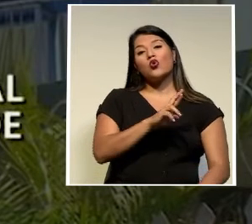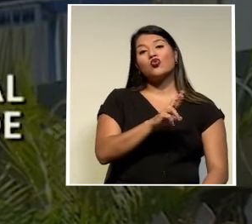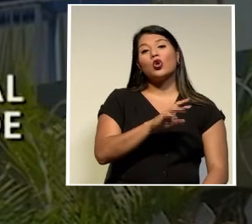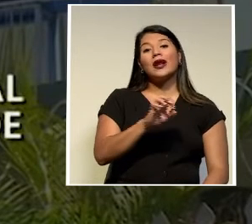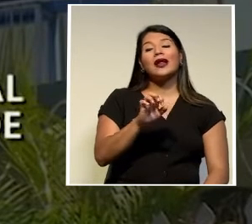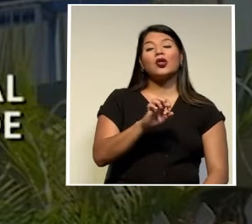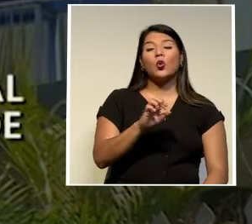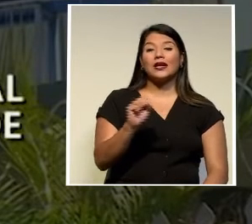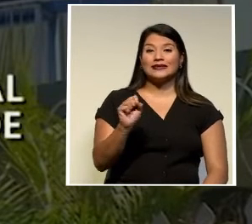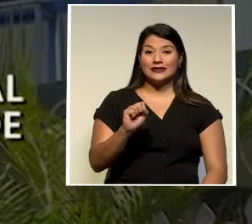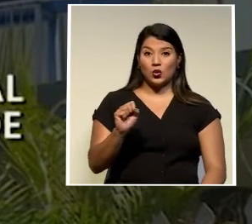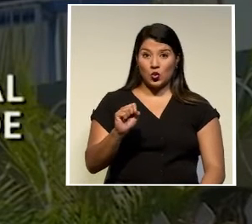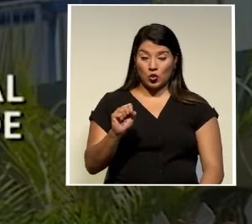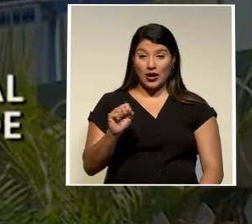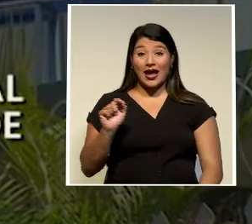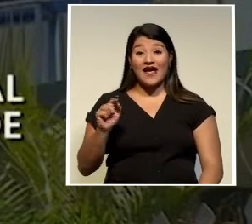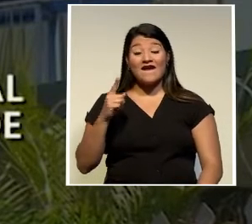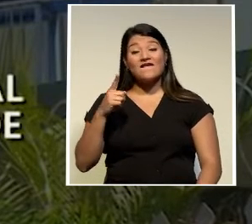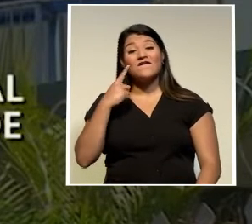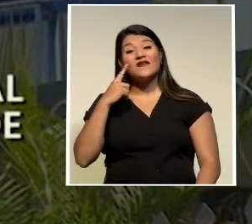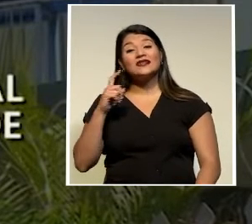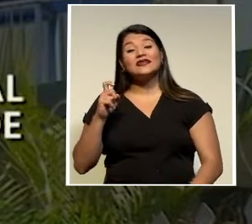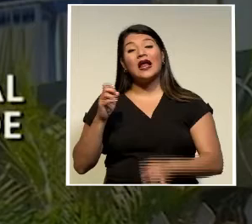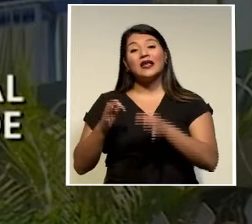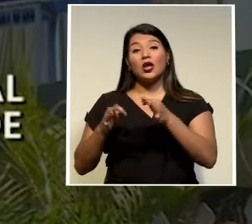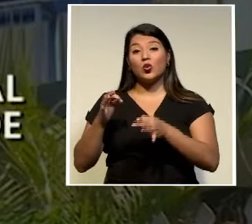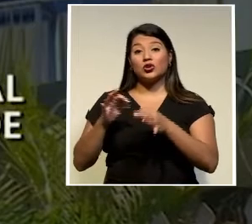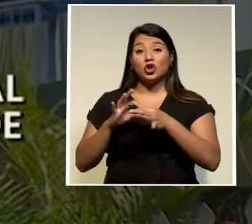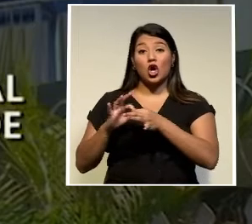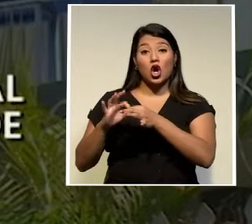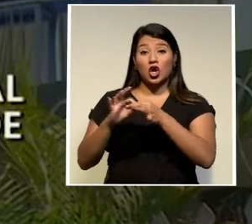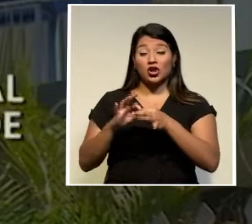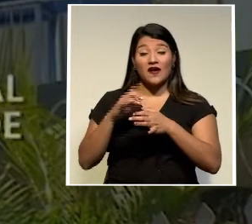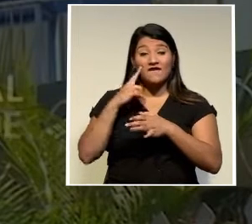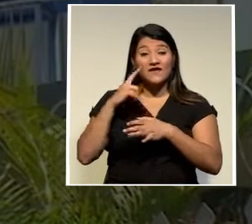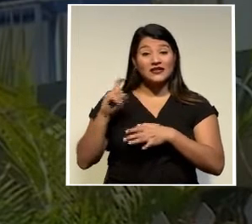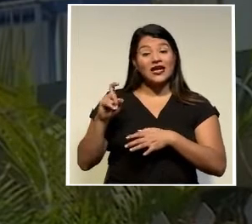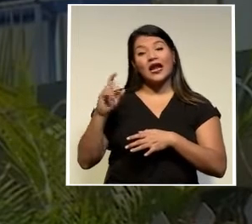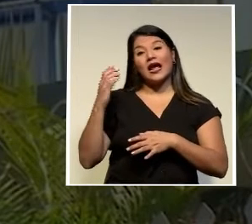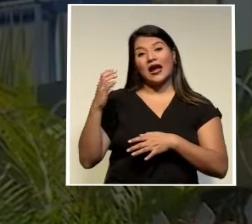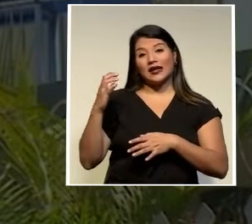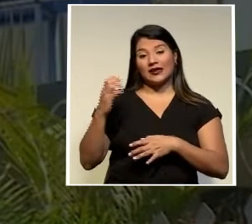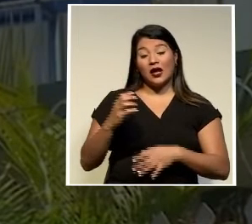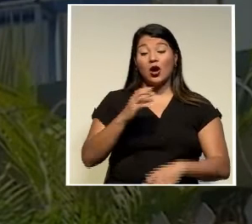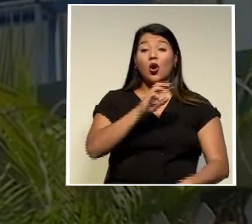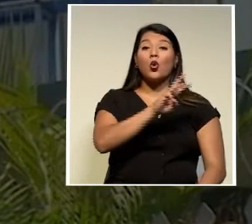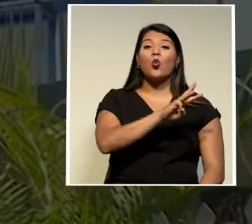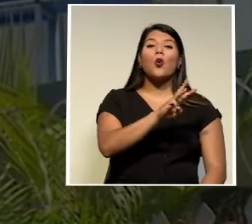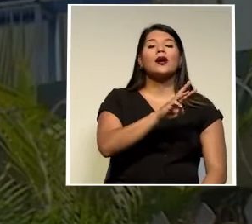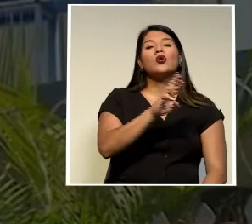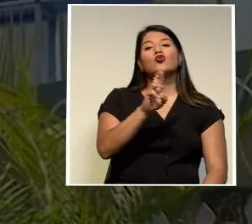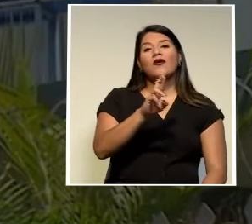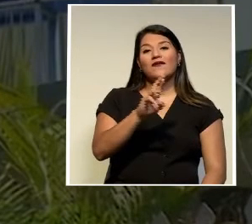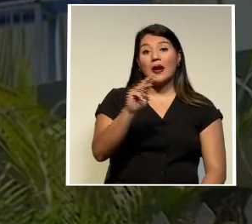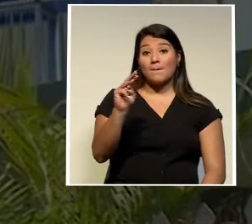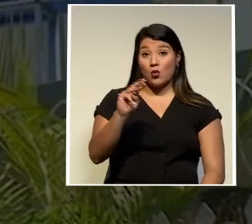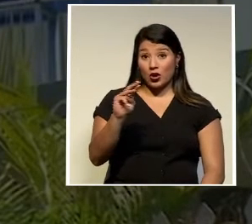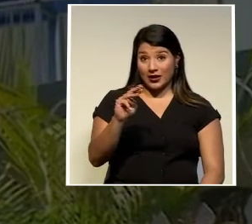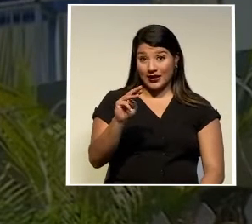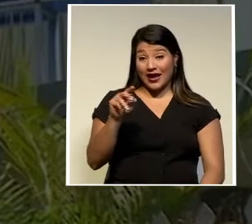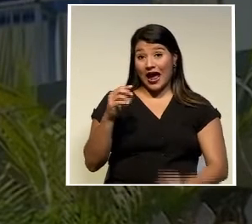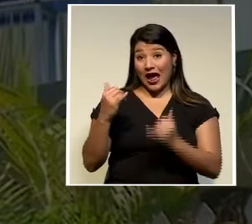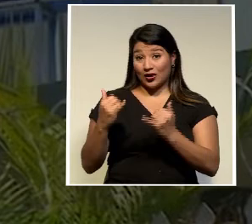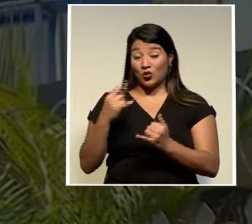Eduardo Segura Mena fiscal de juicio coordinador de la fiscalía de Cartago Warner Rafael Molina Ruiz